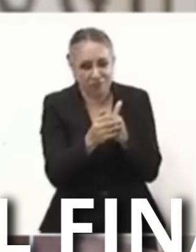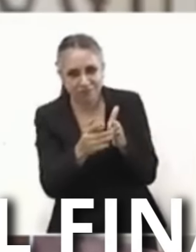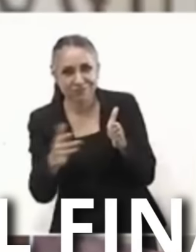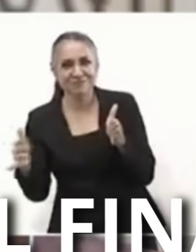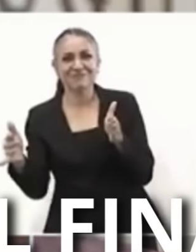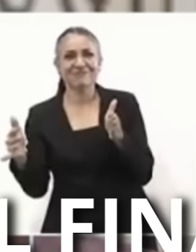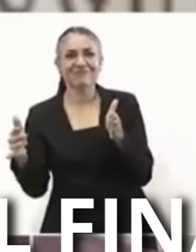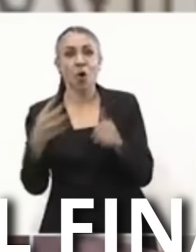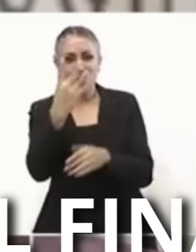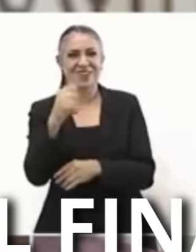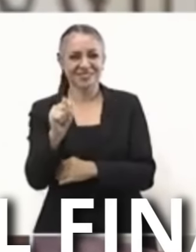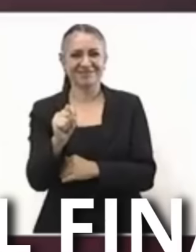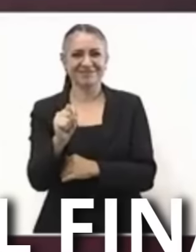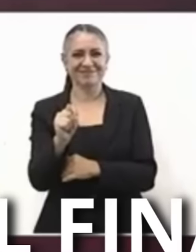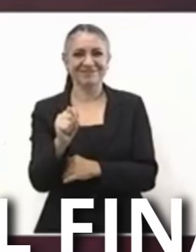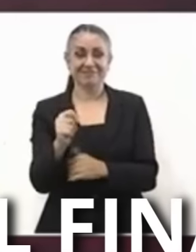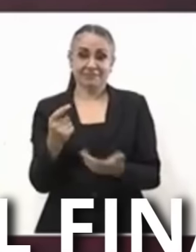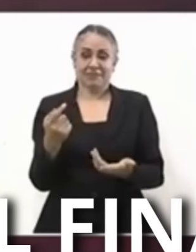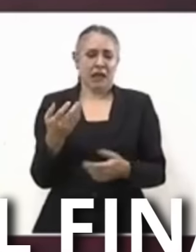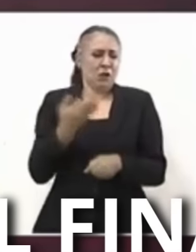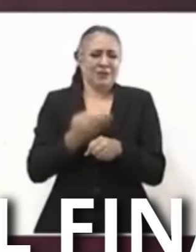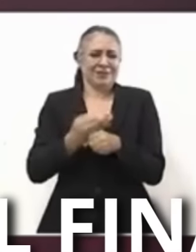A estar Con el presidente Decirles Que